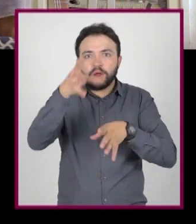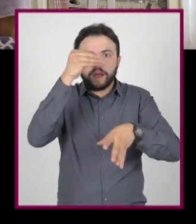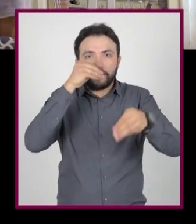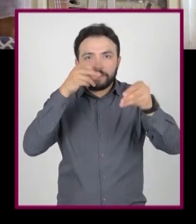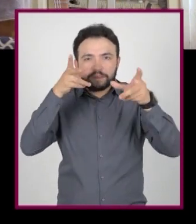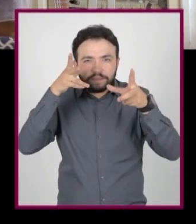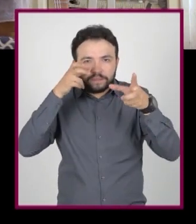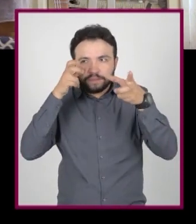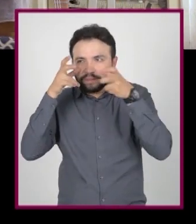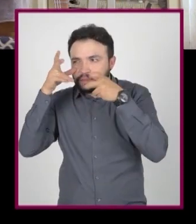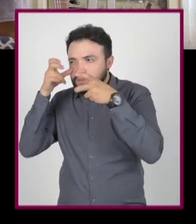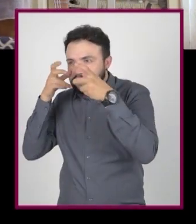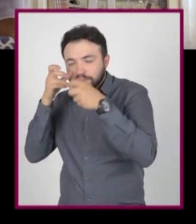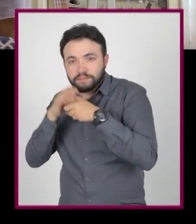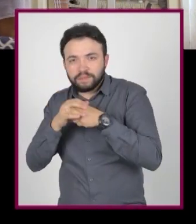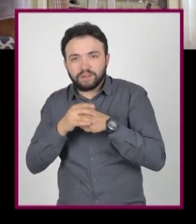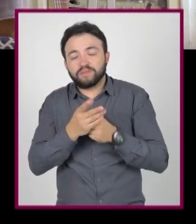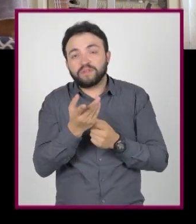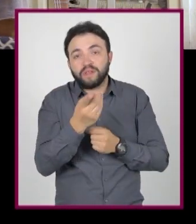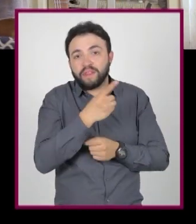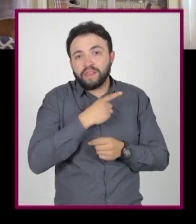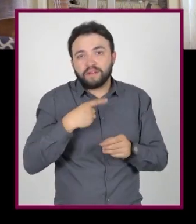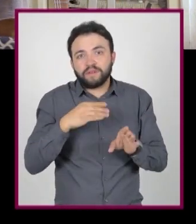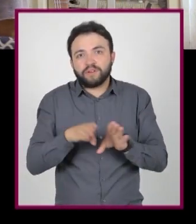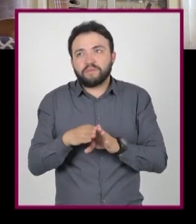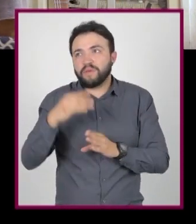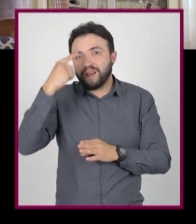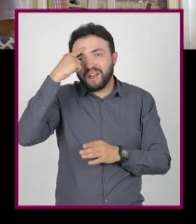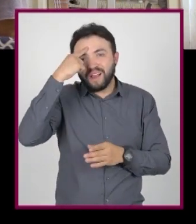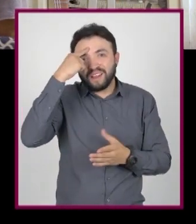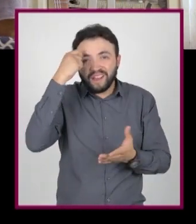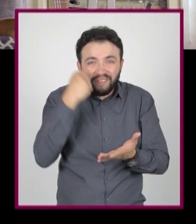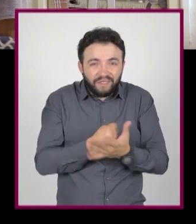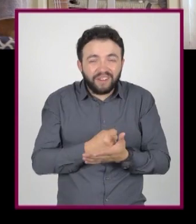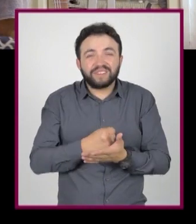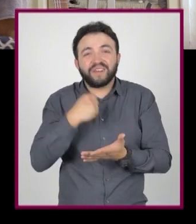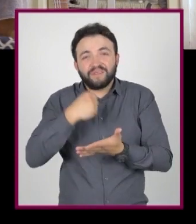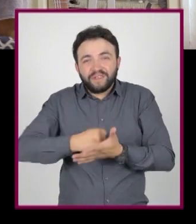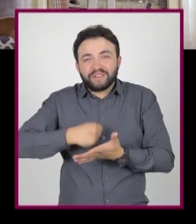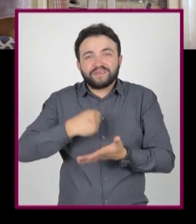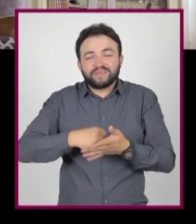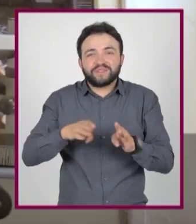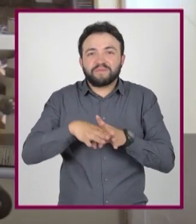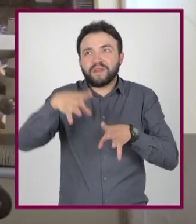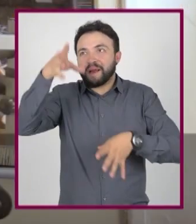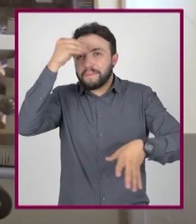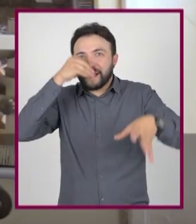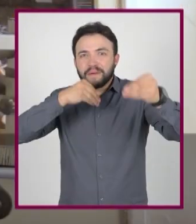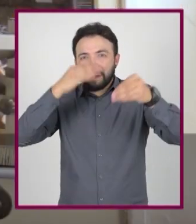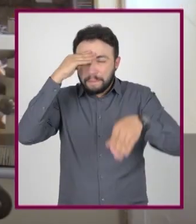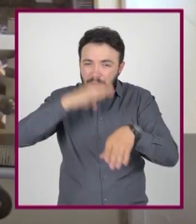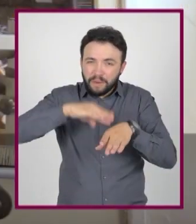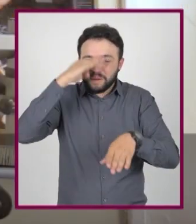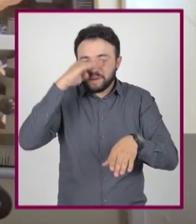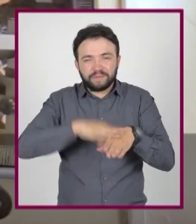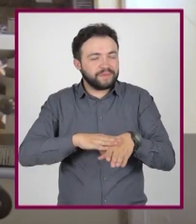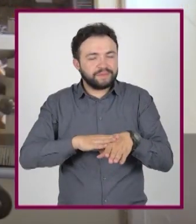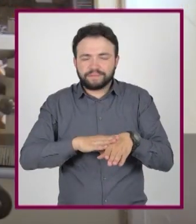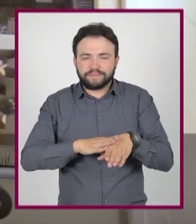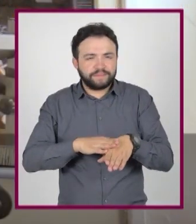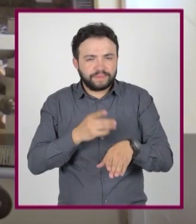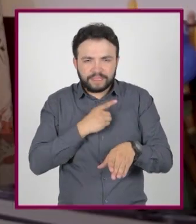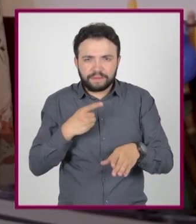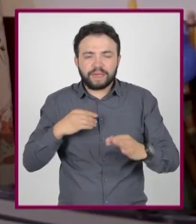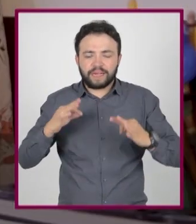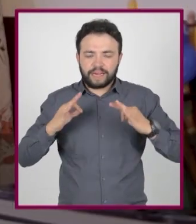lo óptimo no es memorizar por memorizar. No castilles así a tu mente. Relájate. Busca otras formas de adquirir el